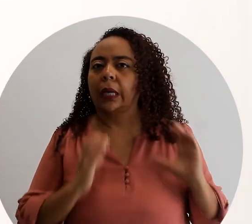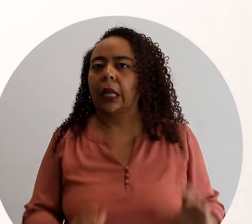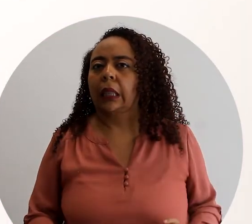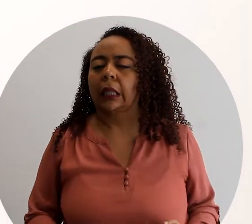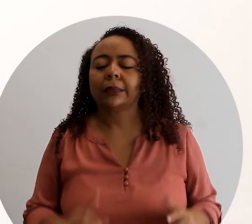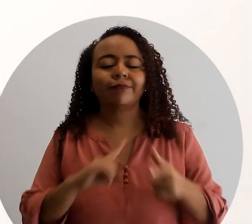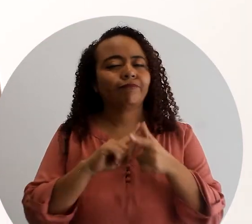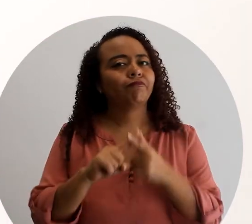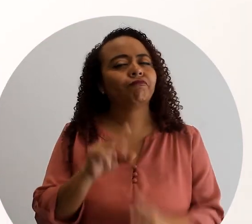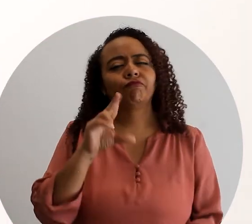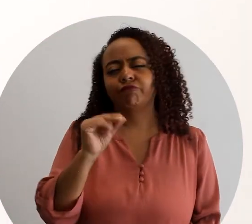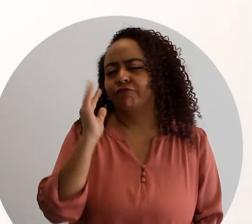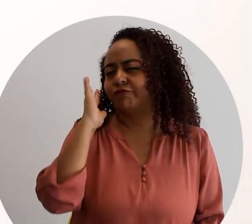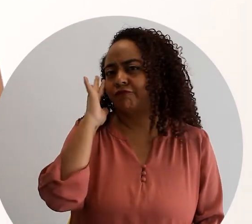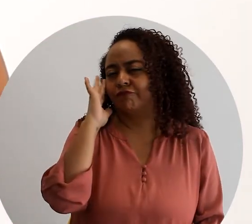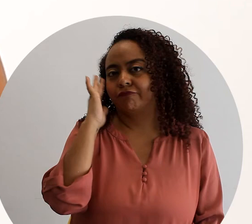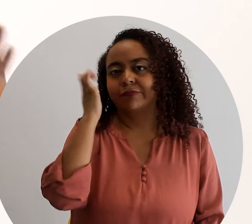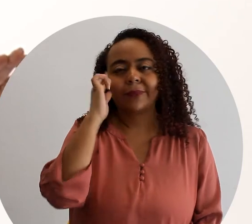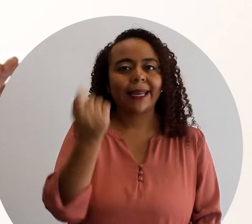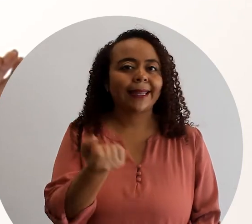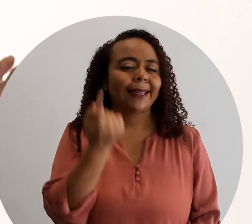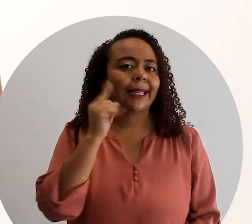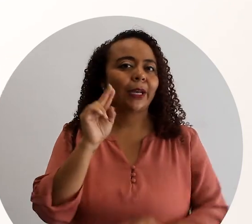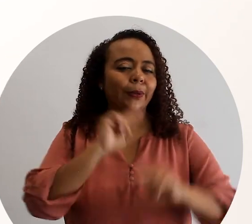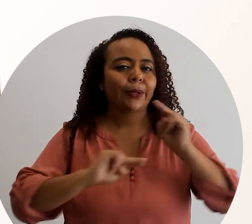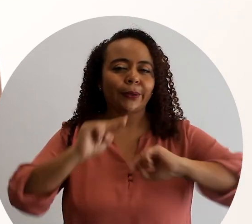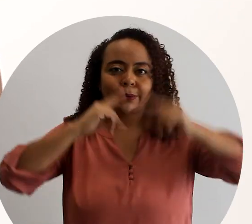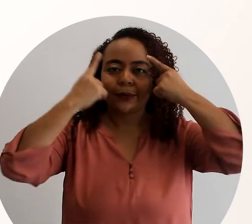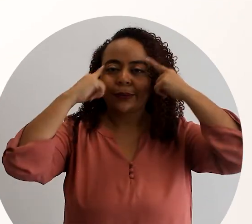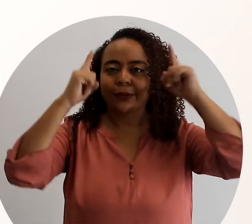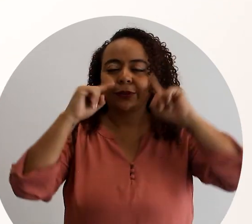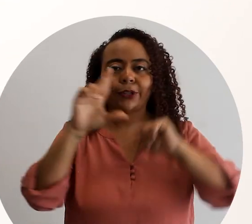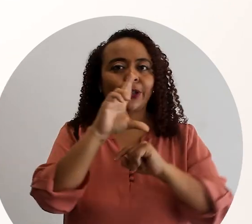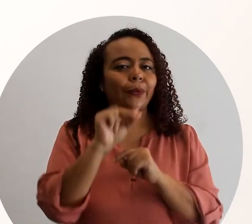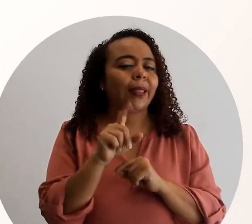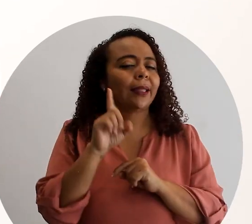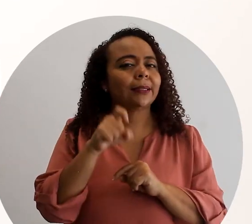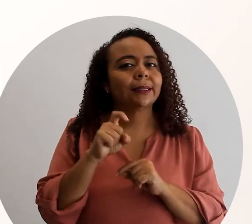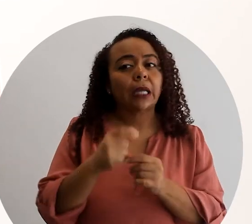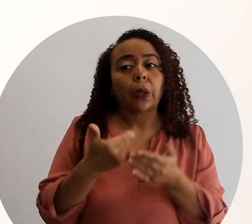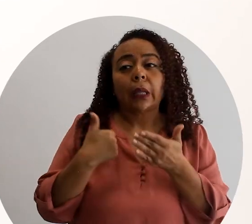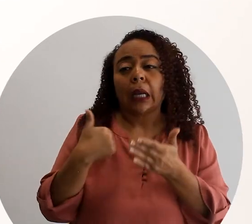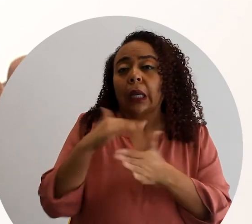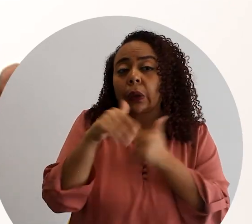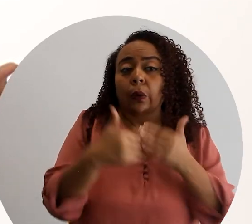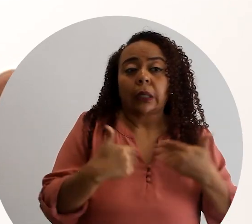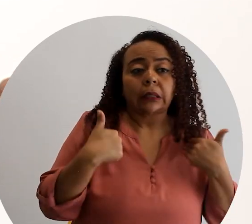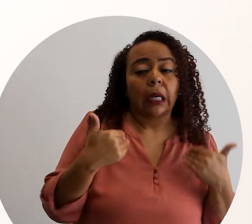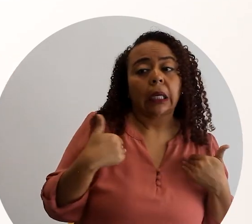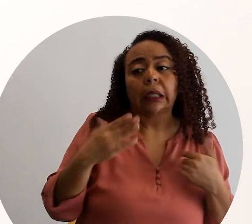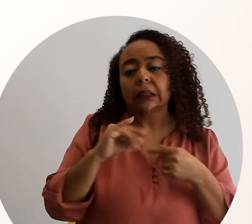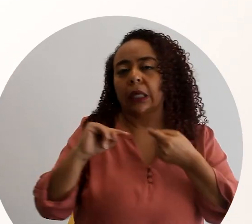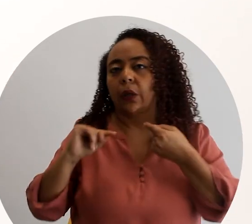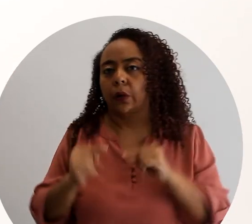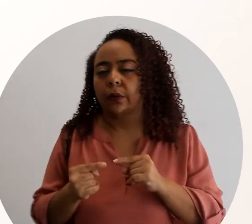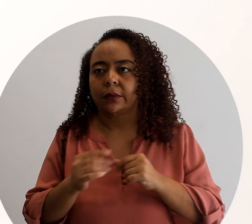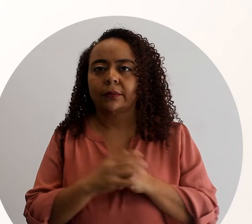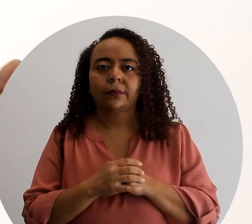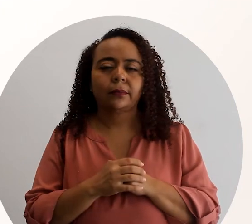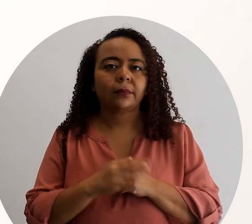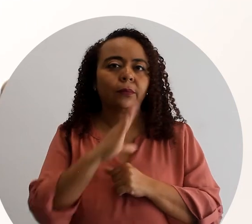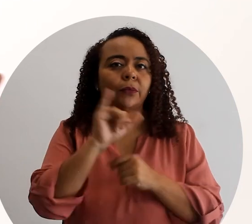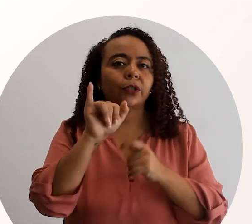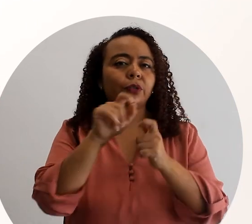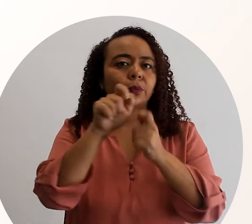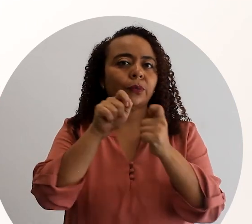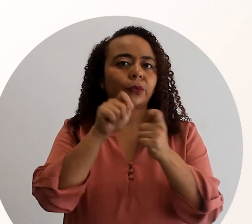resuelven las frustraciones de su clientela, no se preocupe. Para tener un negocio exitoso no es necesario cubrir todas las alegrías